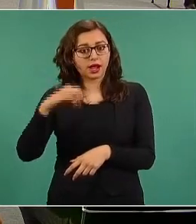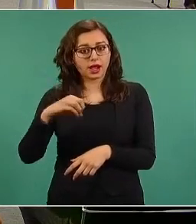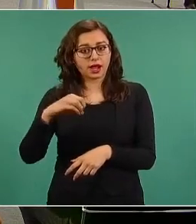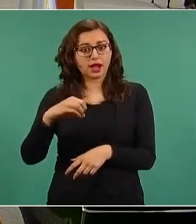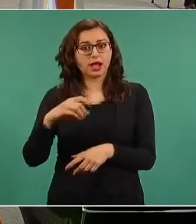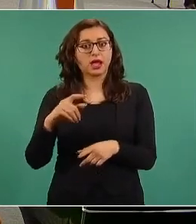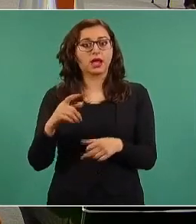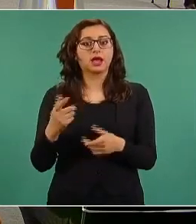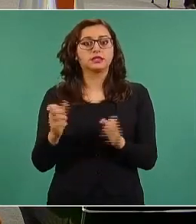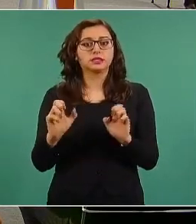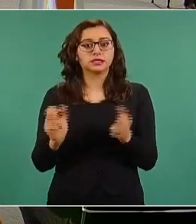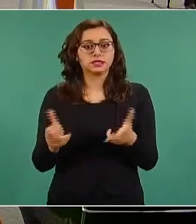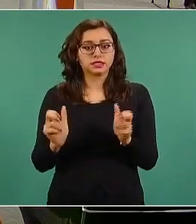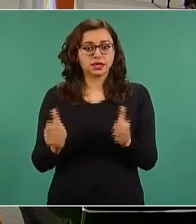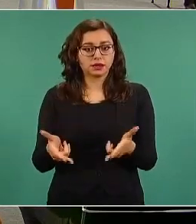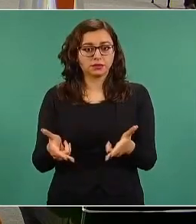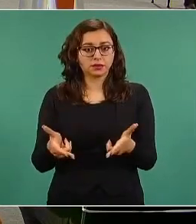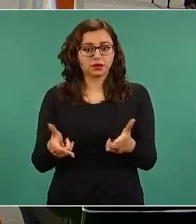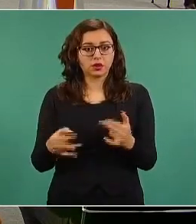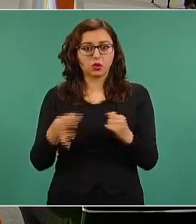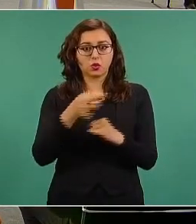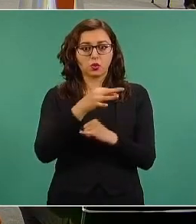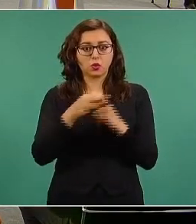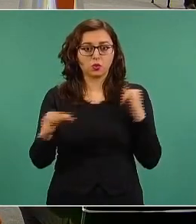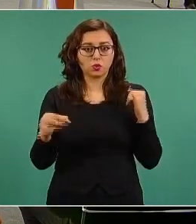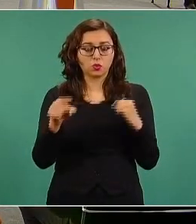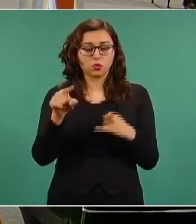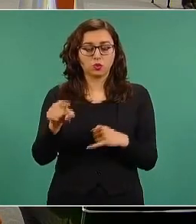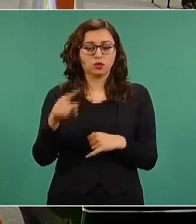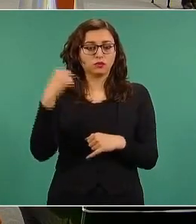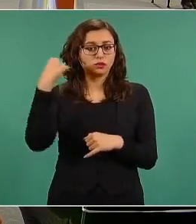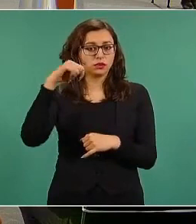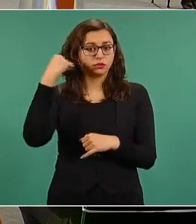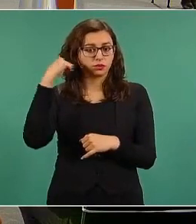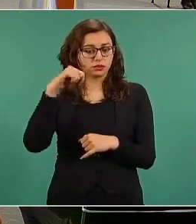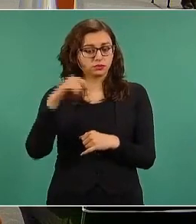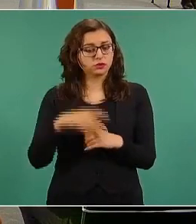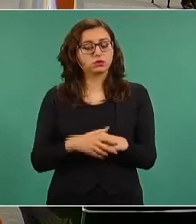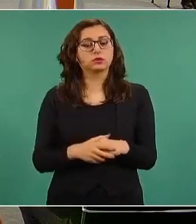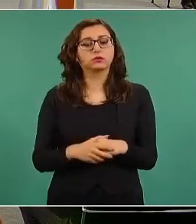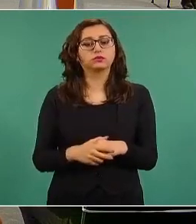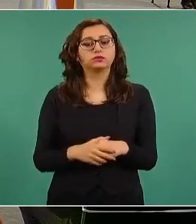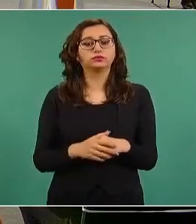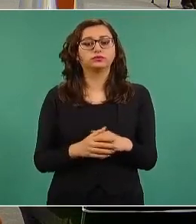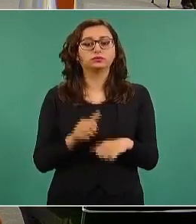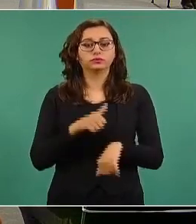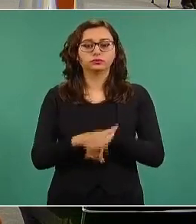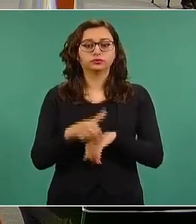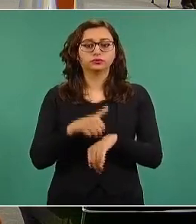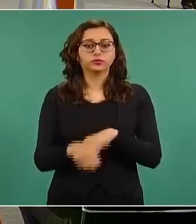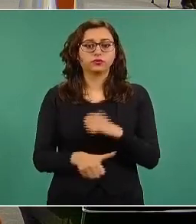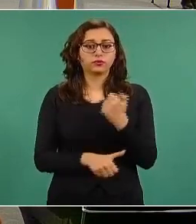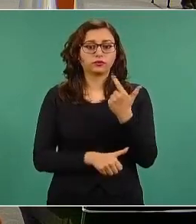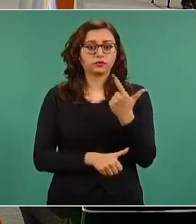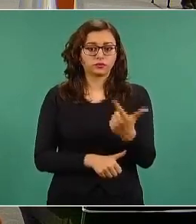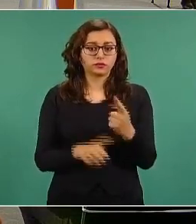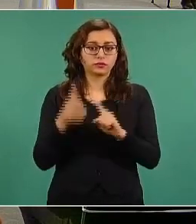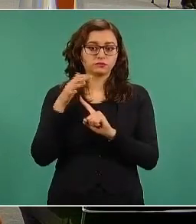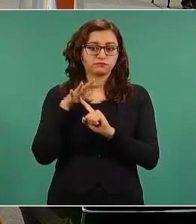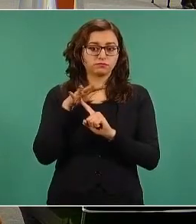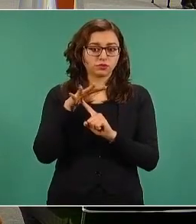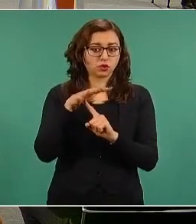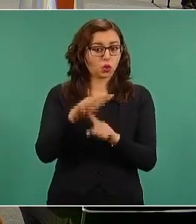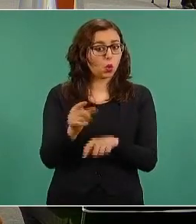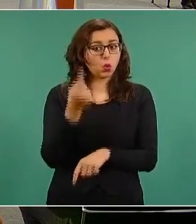Tuxtla y finalizamos en Villahermosa. La ruta número 7, es por helicóptero, es la